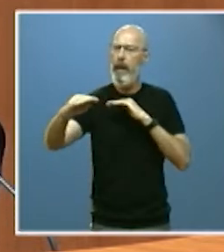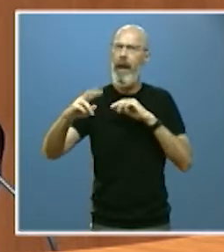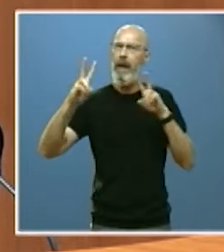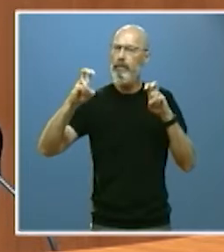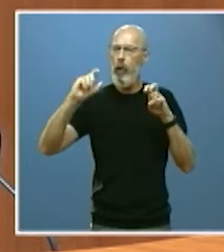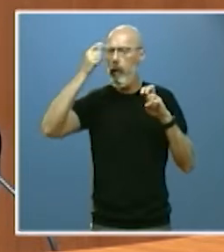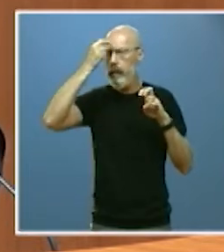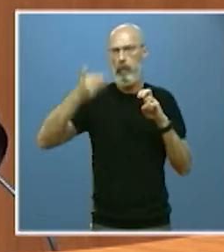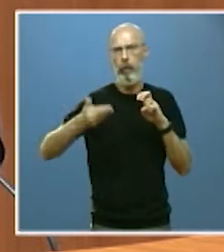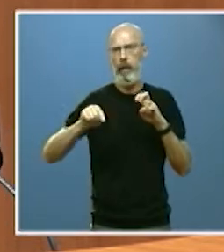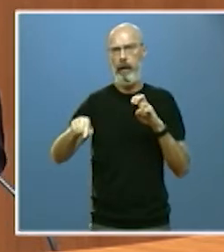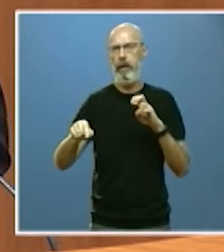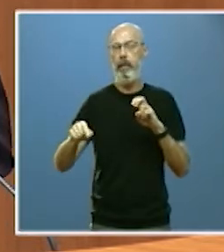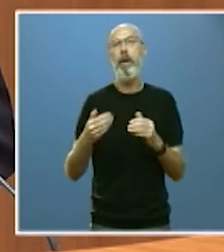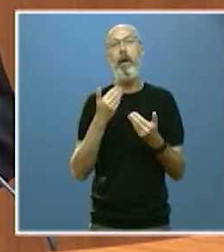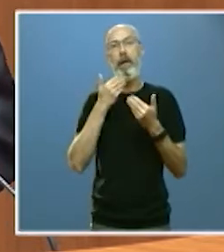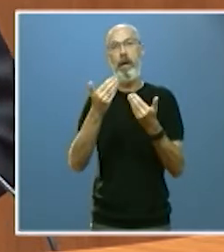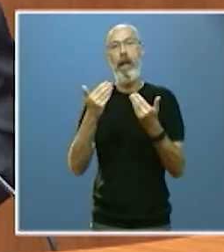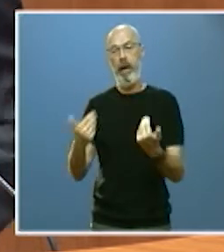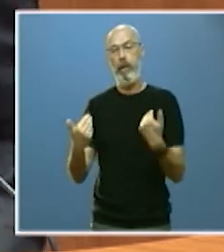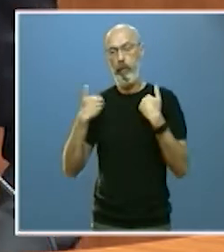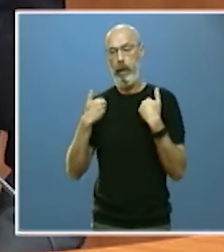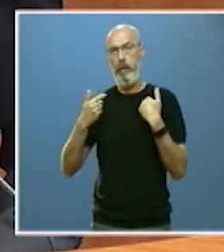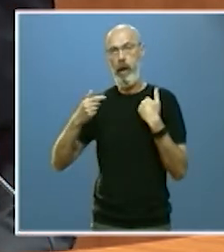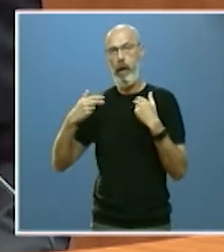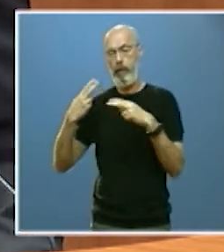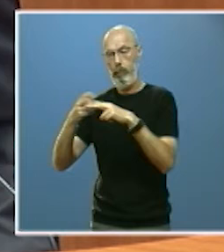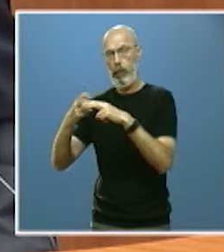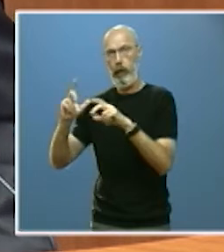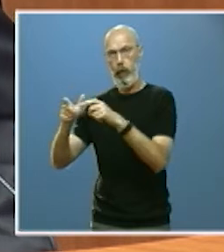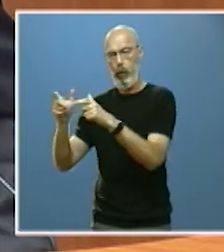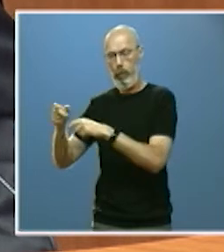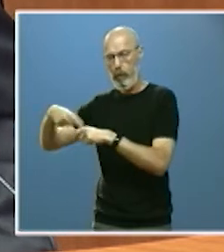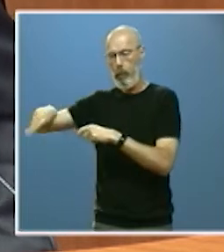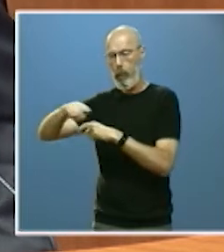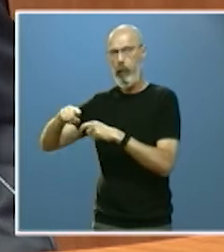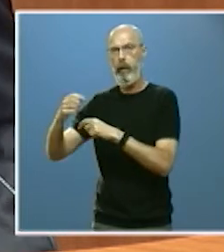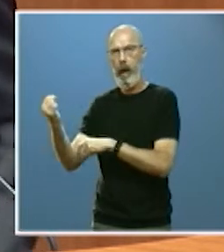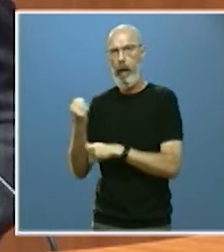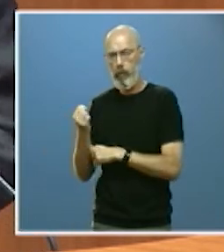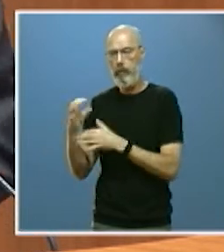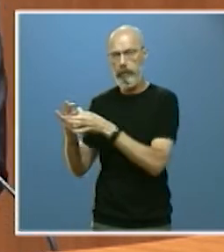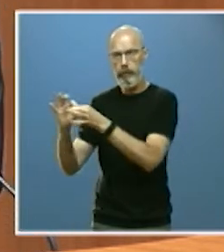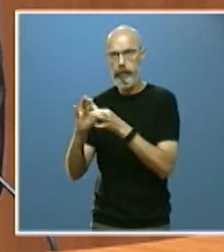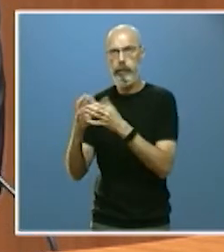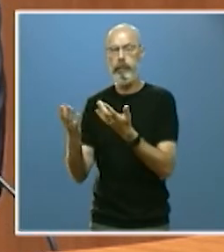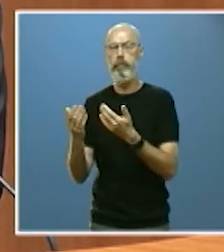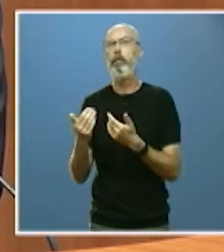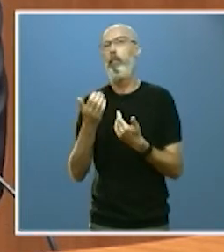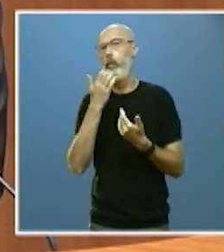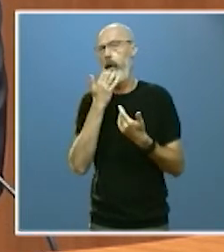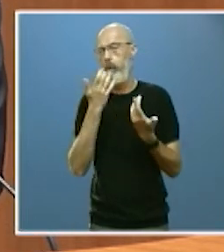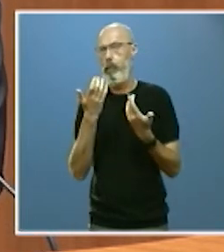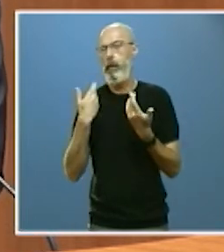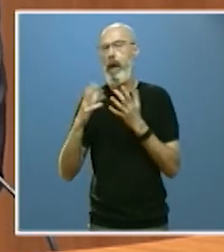agradeciendo el sentido de responsabilidad de los grupos que aquí han apostado por ella. Por ejemplo, a través de